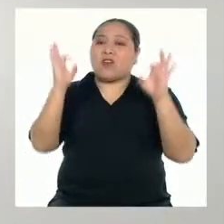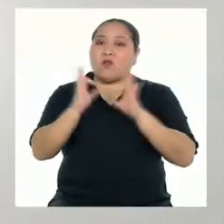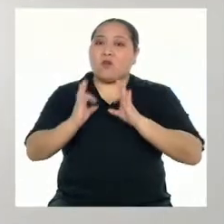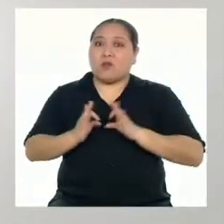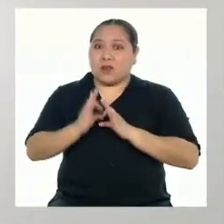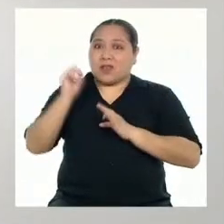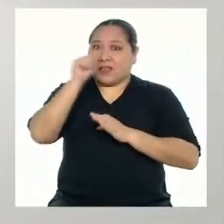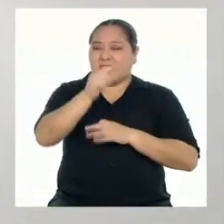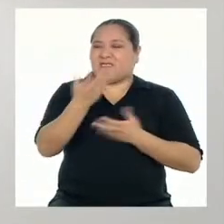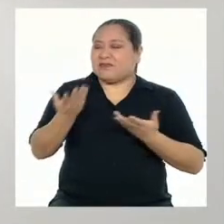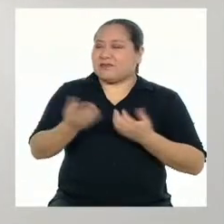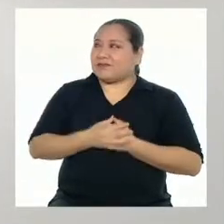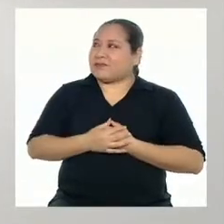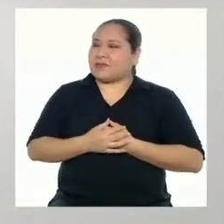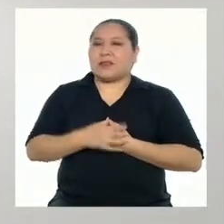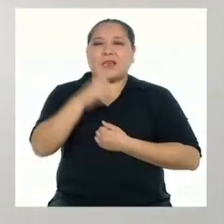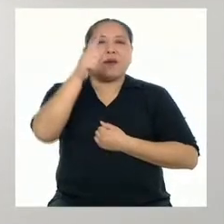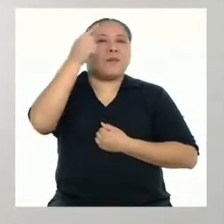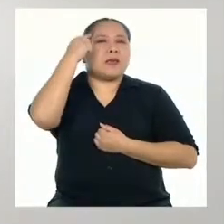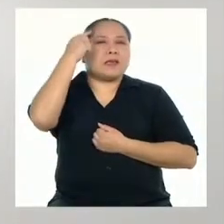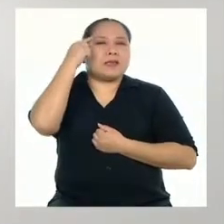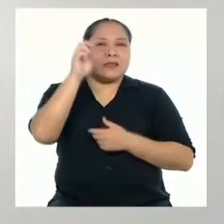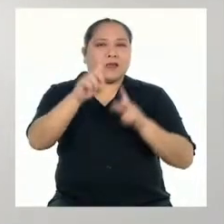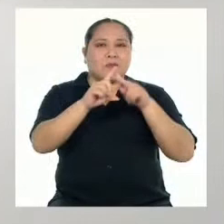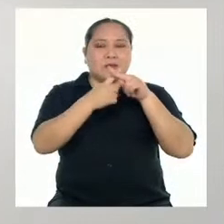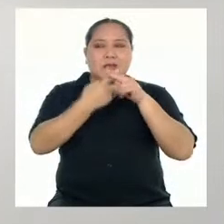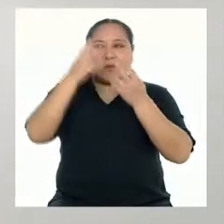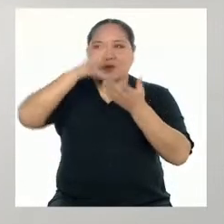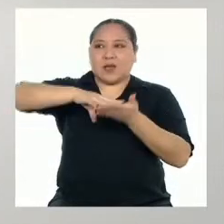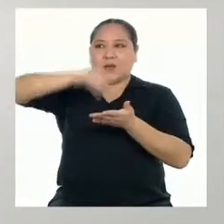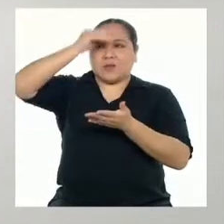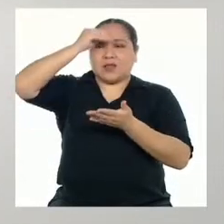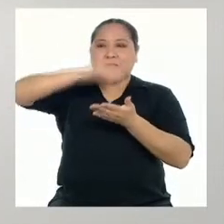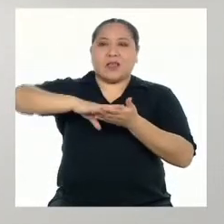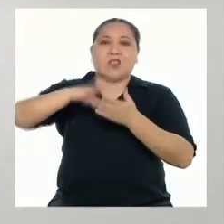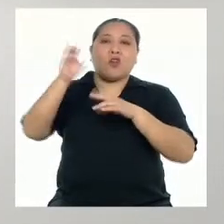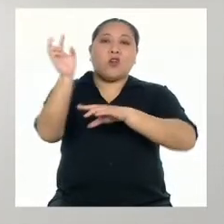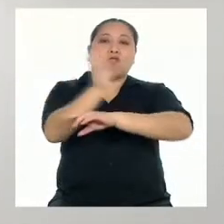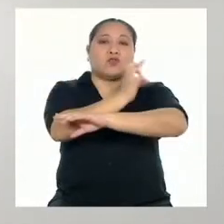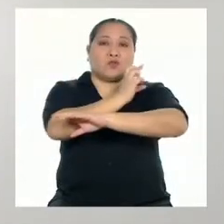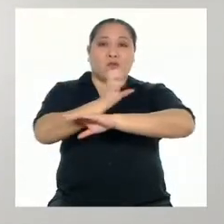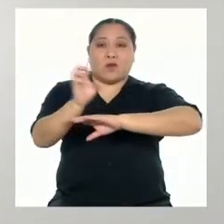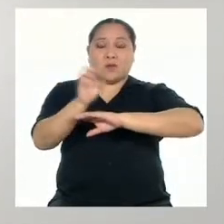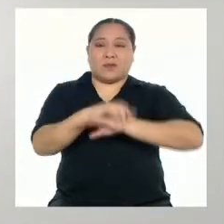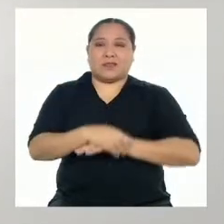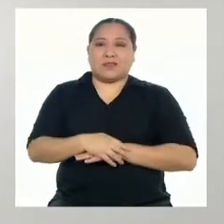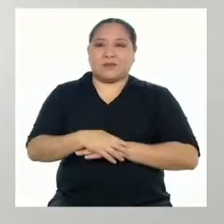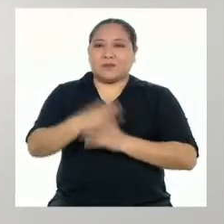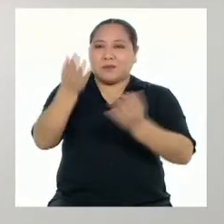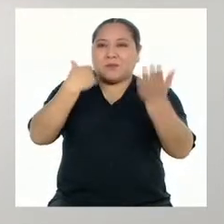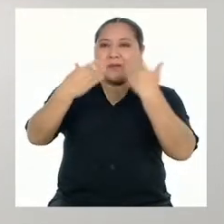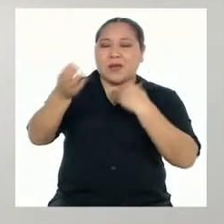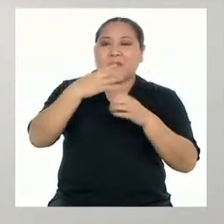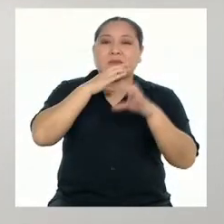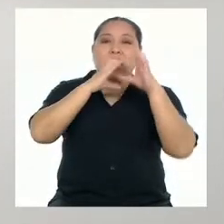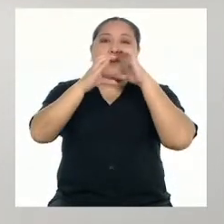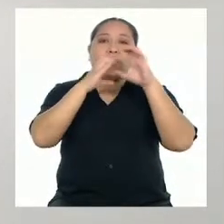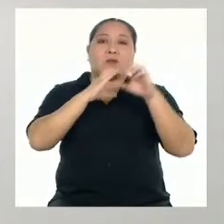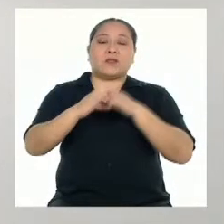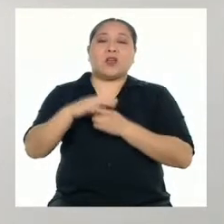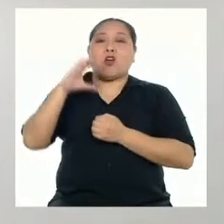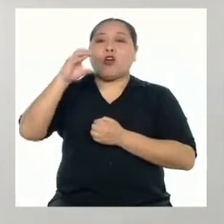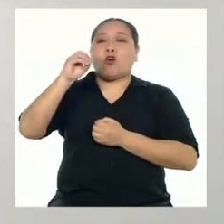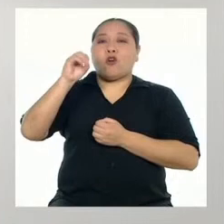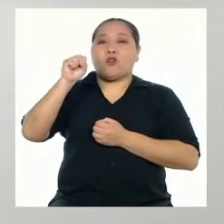Sí. ¿Qué les parece si comenzamos aprendiendo sobre los poemas? Vamos a conversar con Óscar